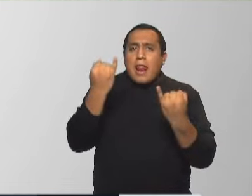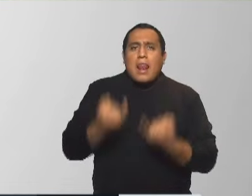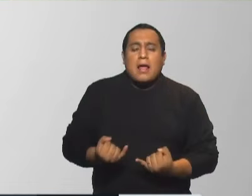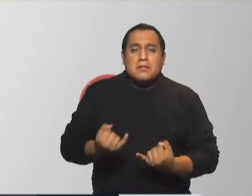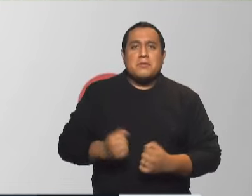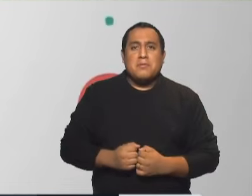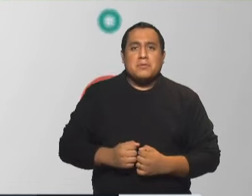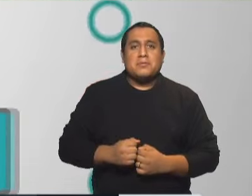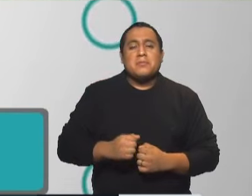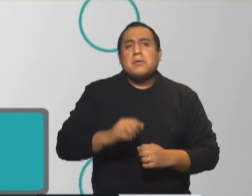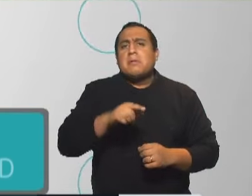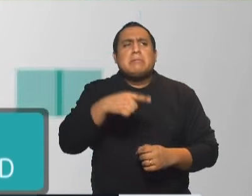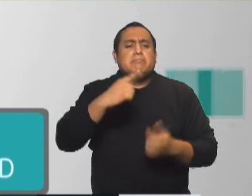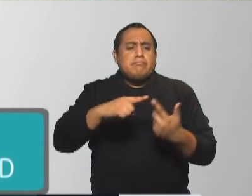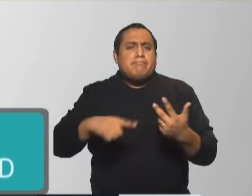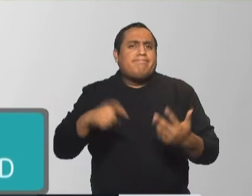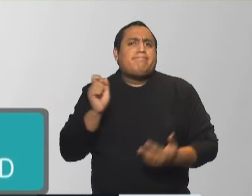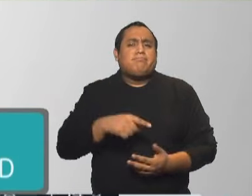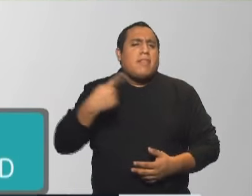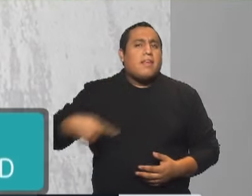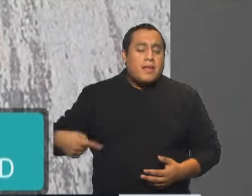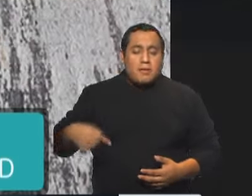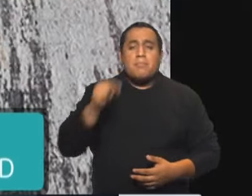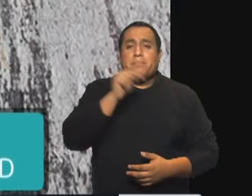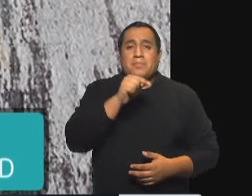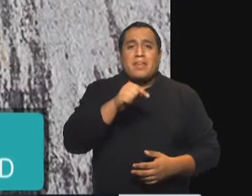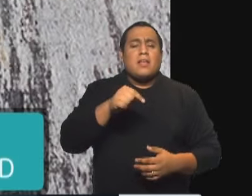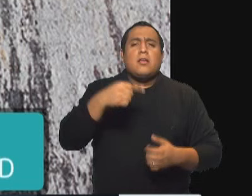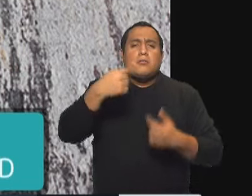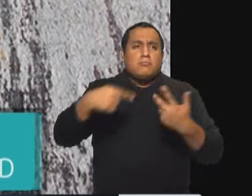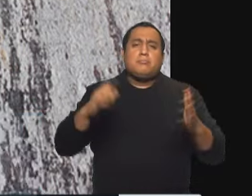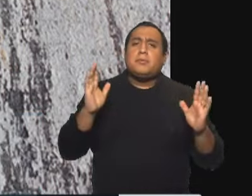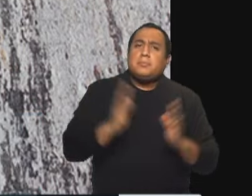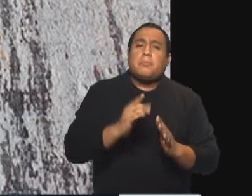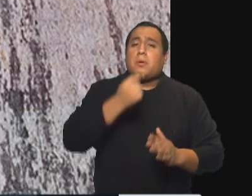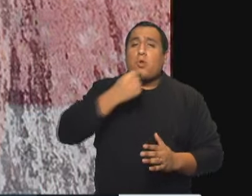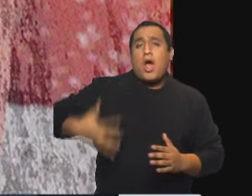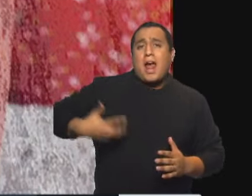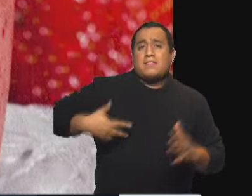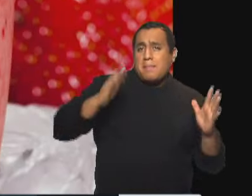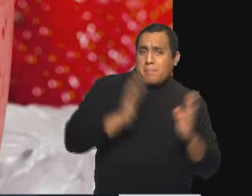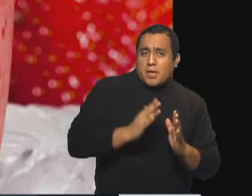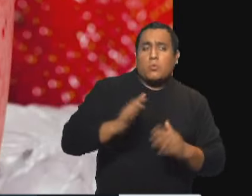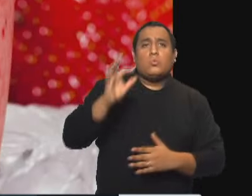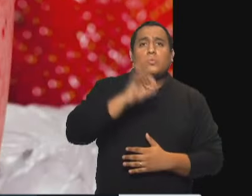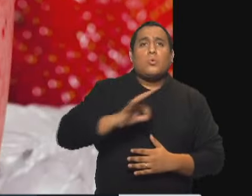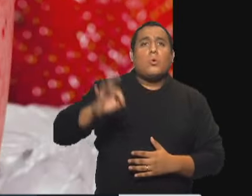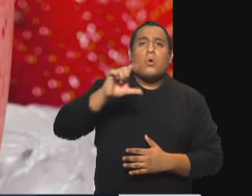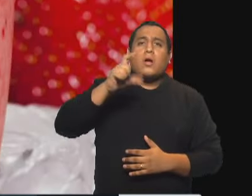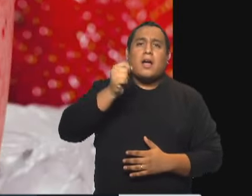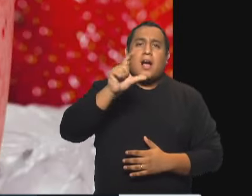Bueno, los alimentos light están reducidos en, por ejemplo, grasas, o un valor